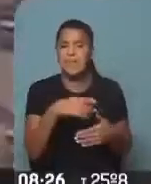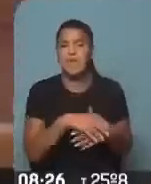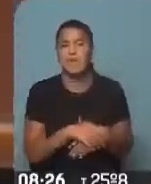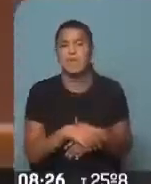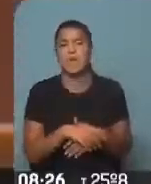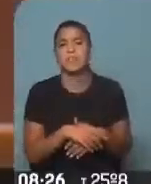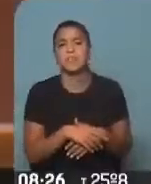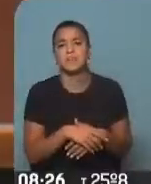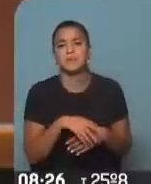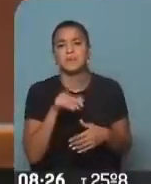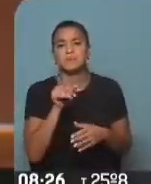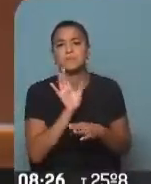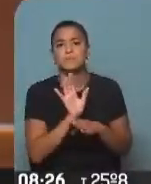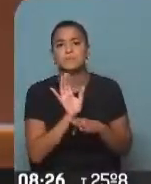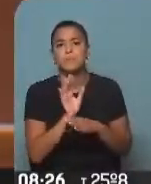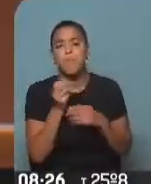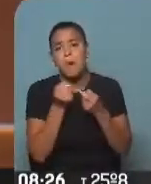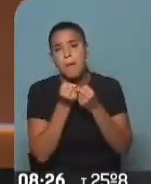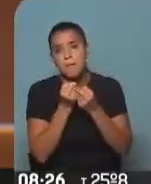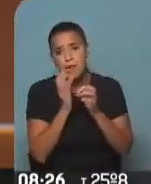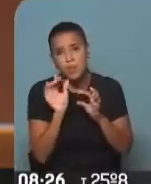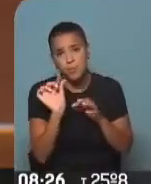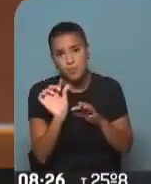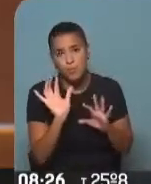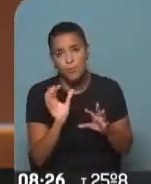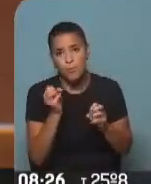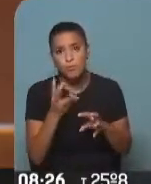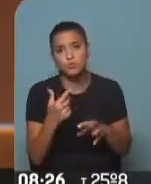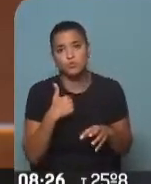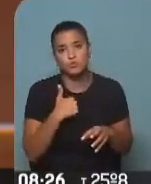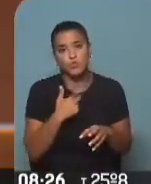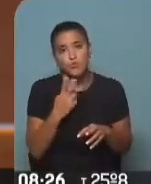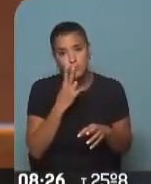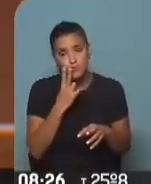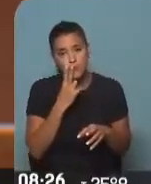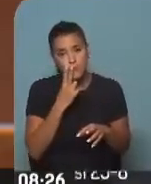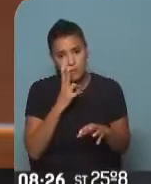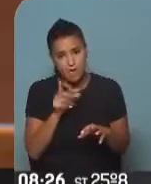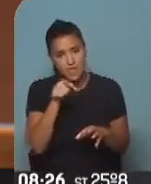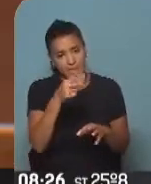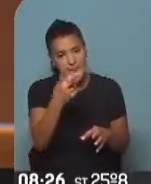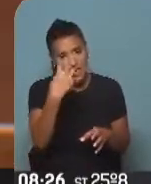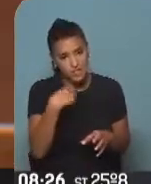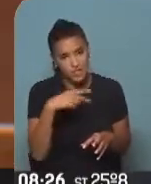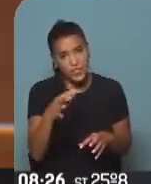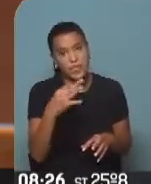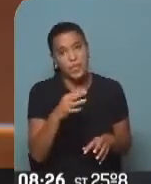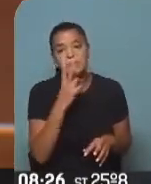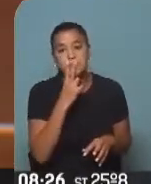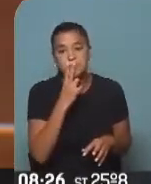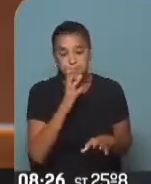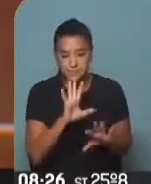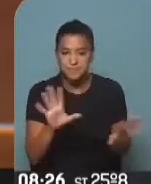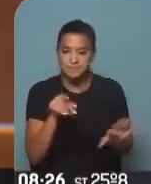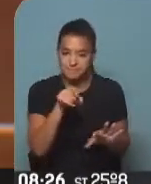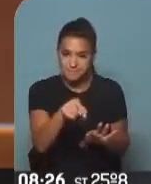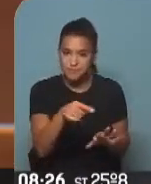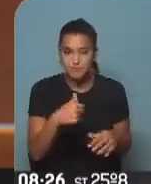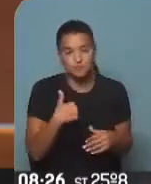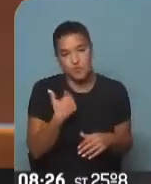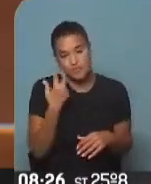Y se me va a pelear un poquito, no sé. Primero porque soy fumador y me vas... Ahí tendrías razón, me tenés que dejar de fumar, Alejandro, y ahí no